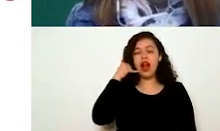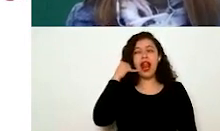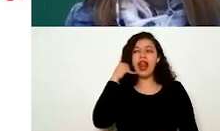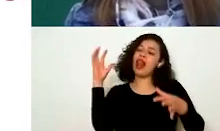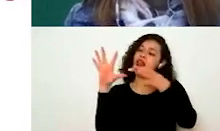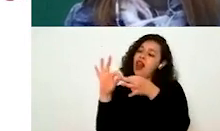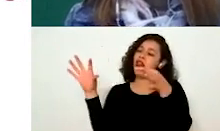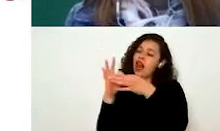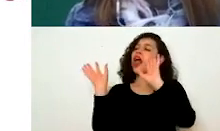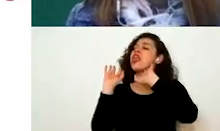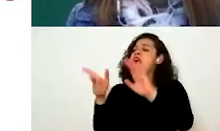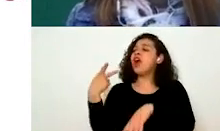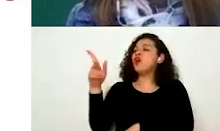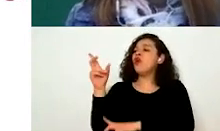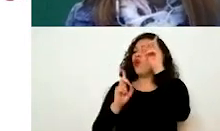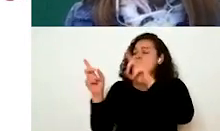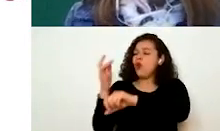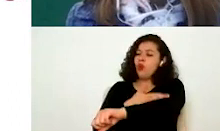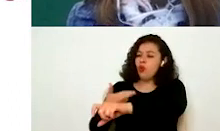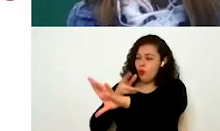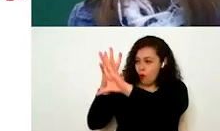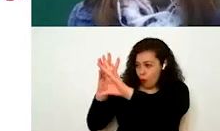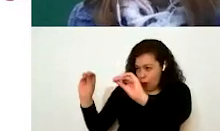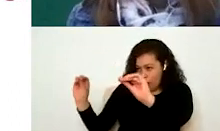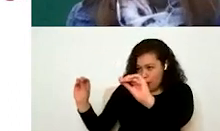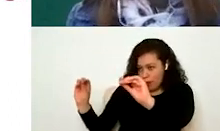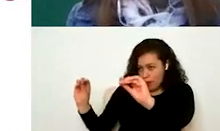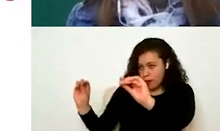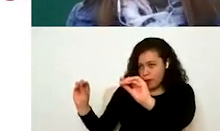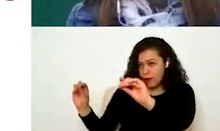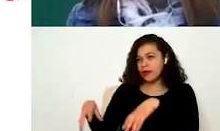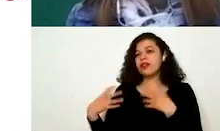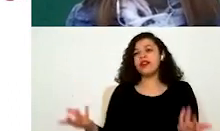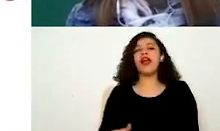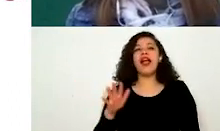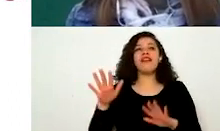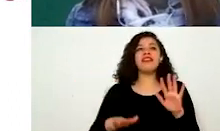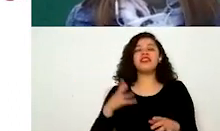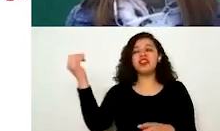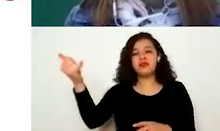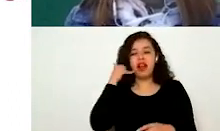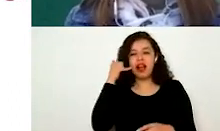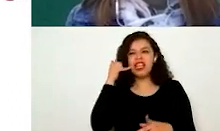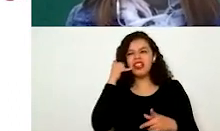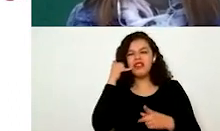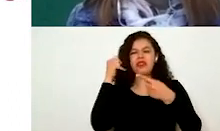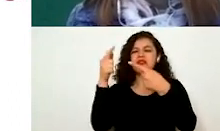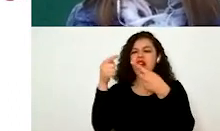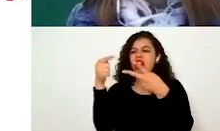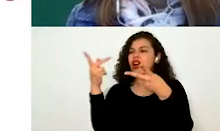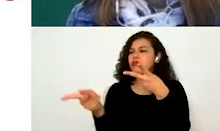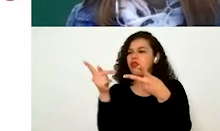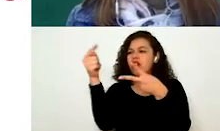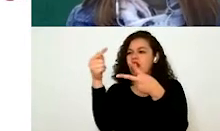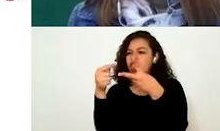se solucione su solicitud. Me ha pasado que en el mismo llamada tienen varias preguntas.